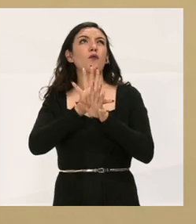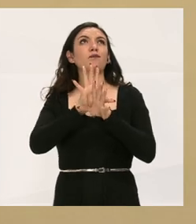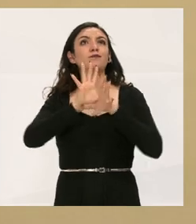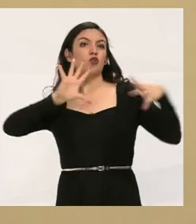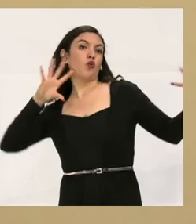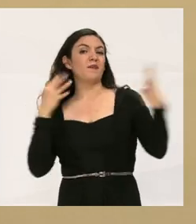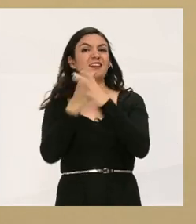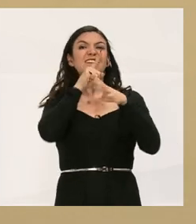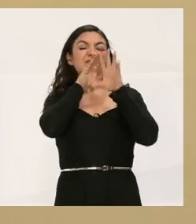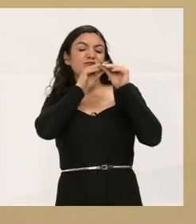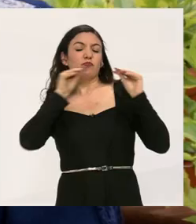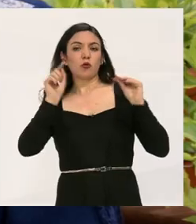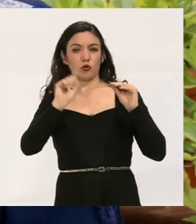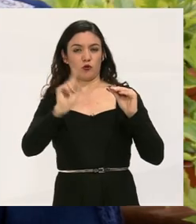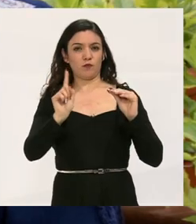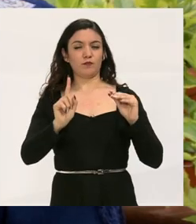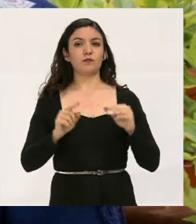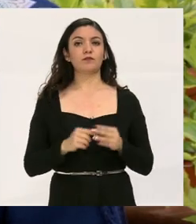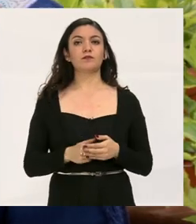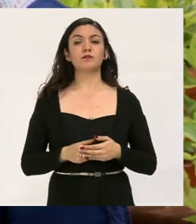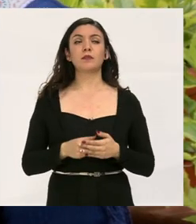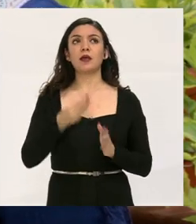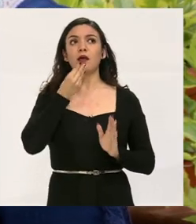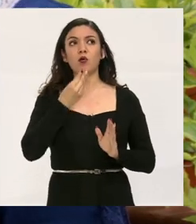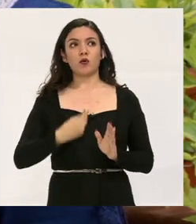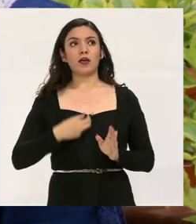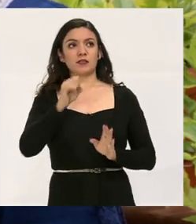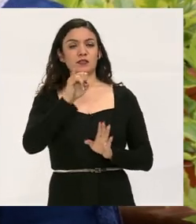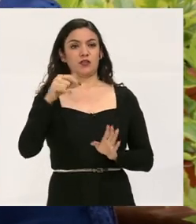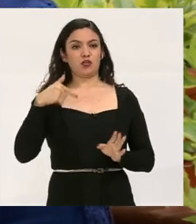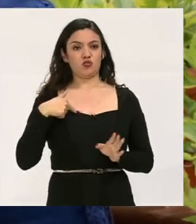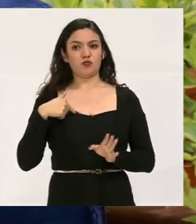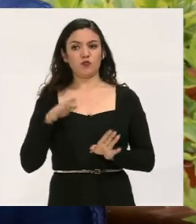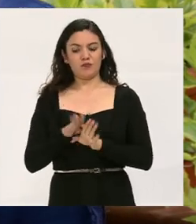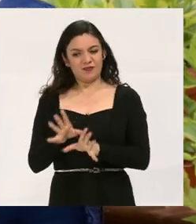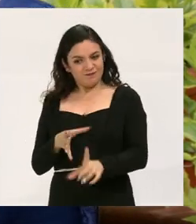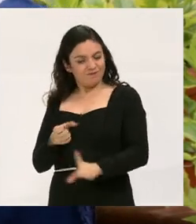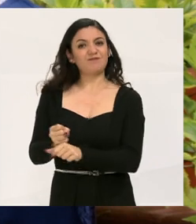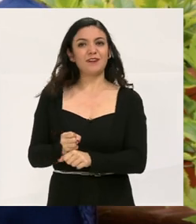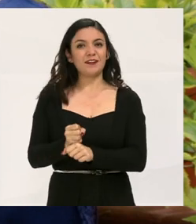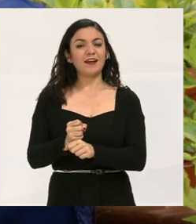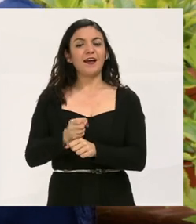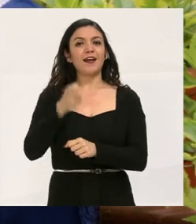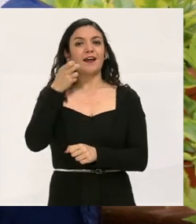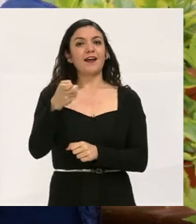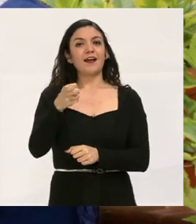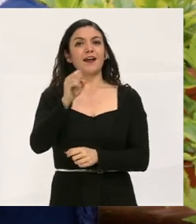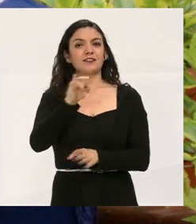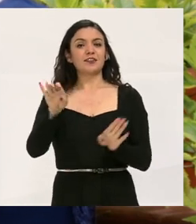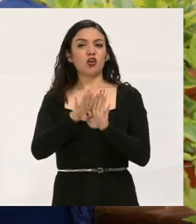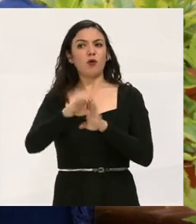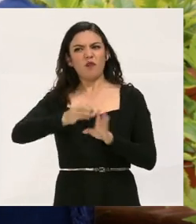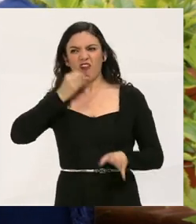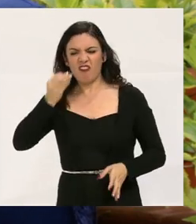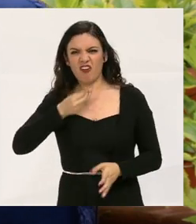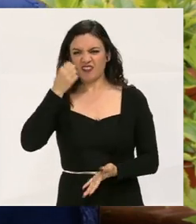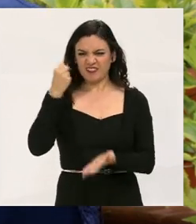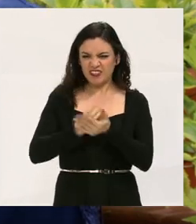no estuviera en completo silencio. Aún así, bueno, pues yo me aferro a que, bueno, pues él